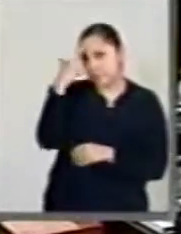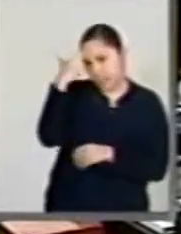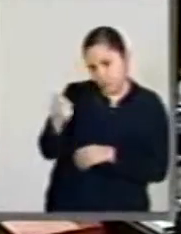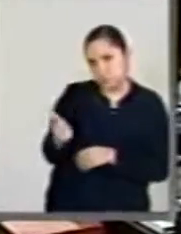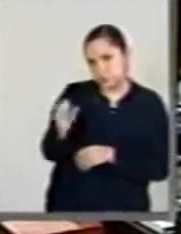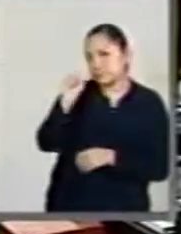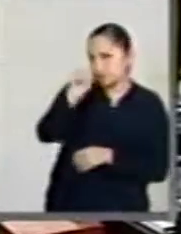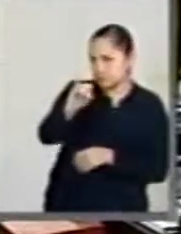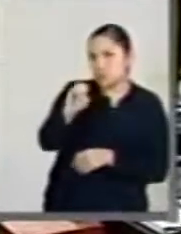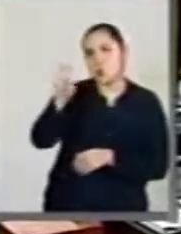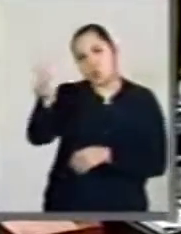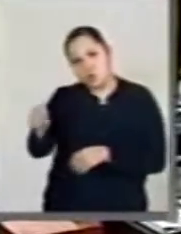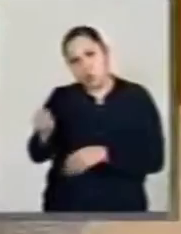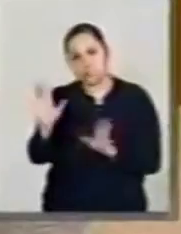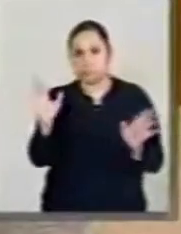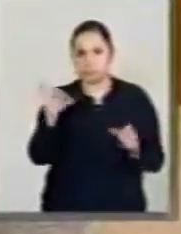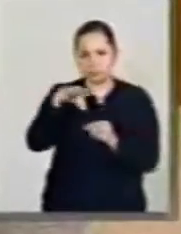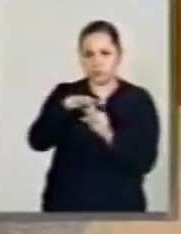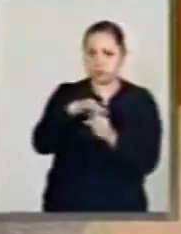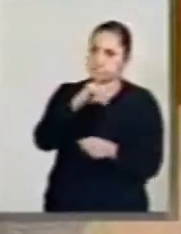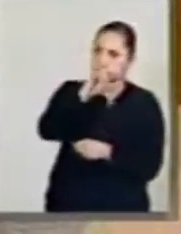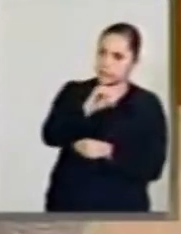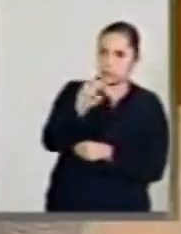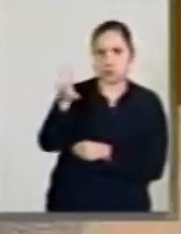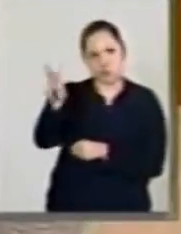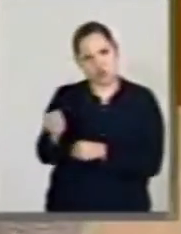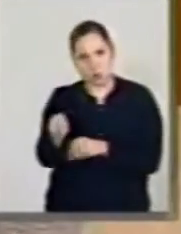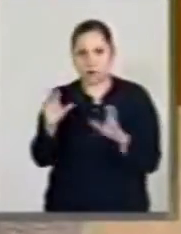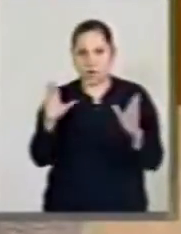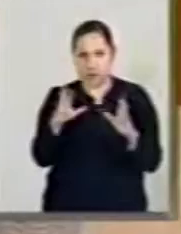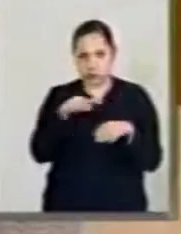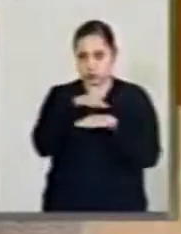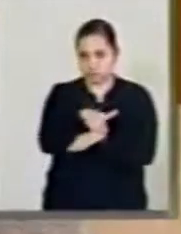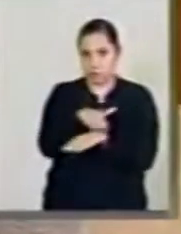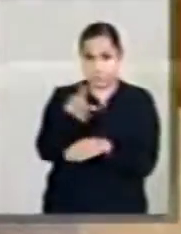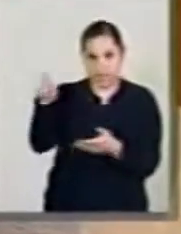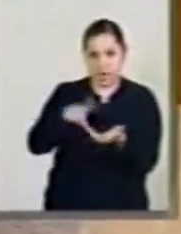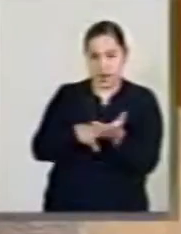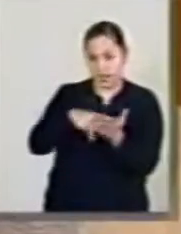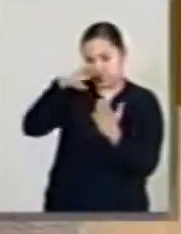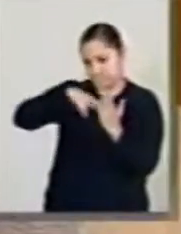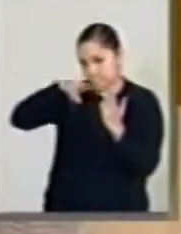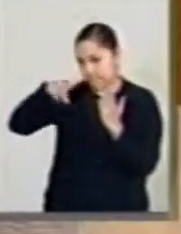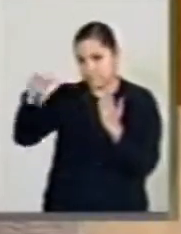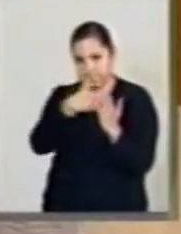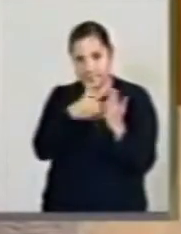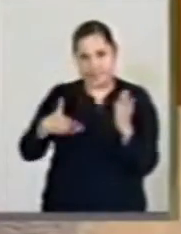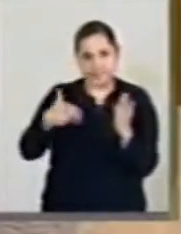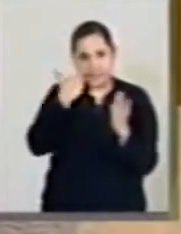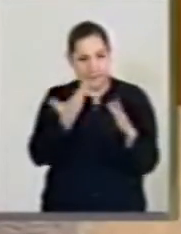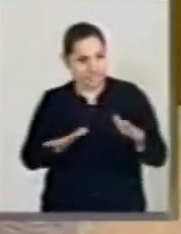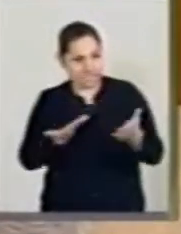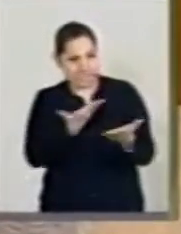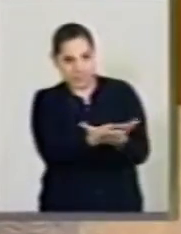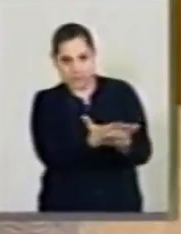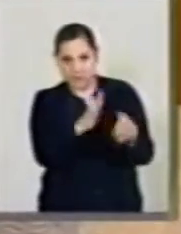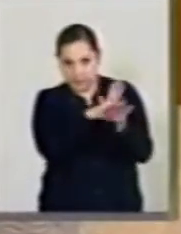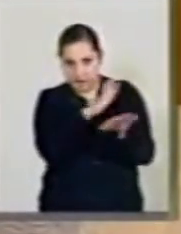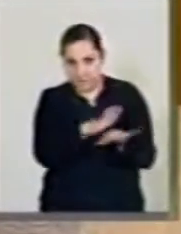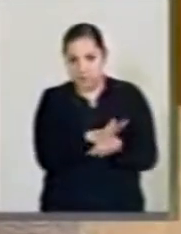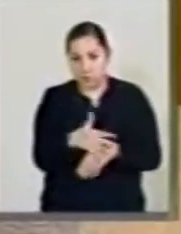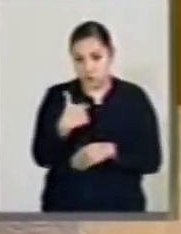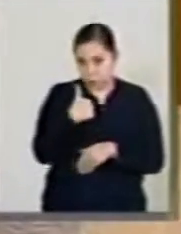contra del contenido del veto, es a favor o en contra de las observaciones del presidente. Yo comparto la